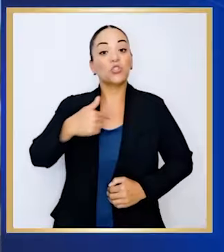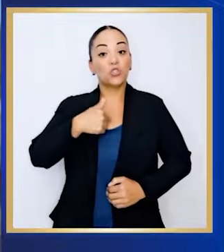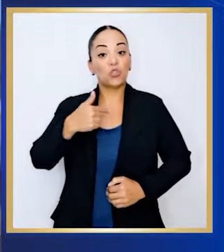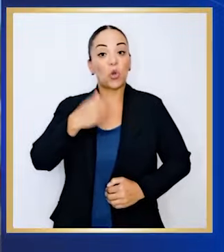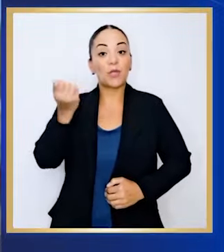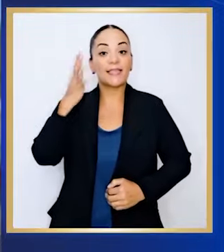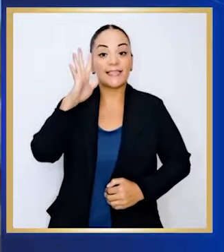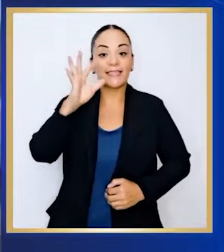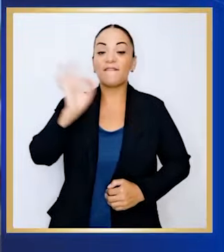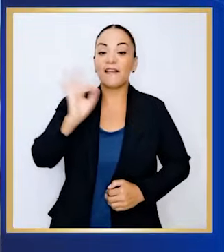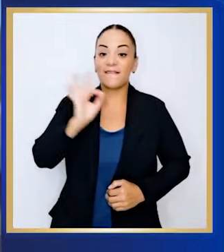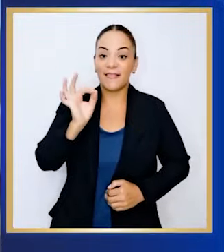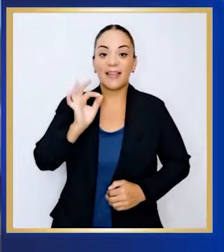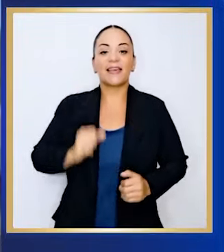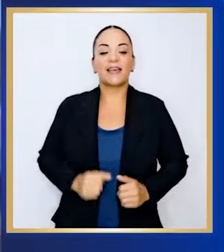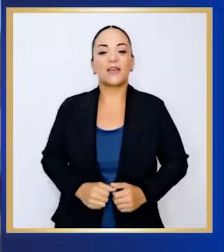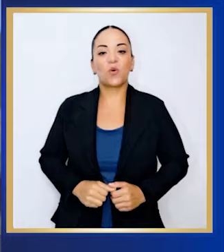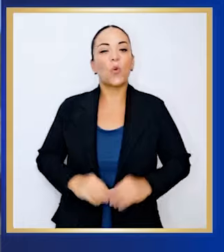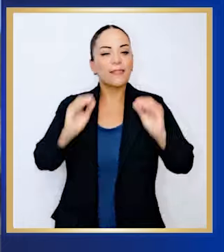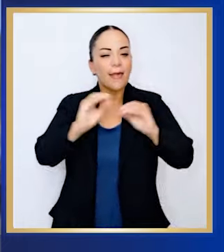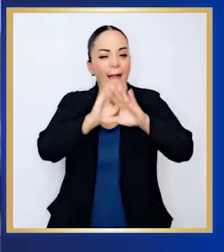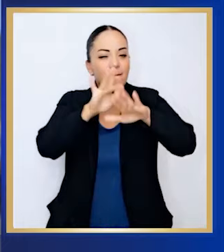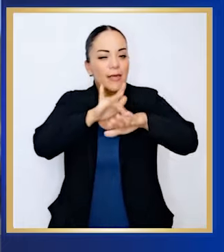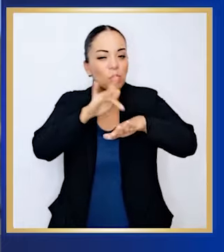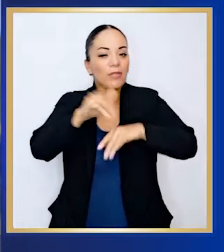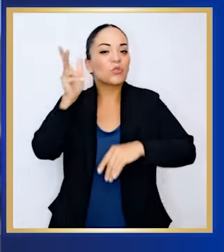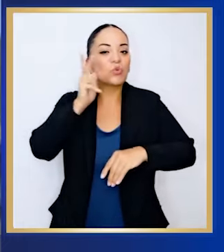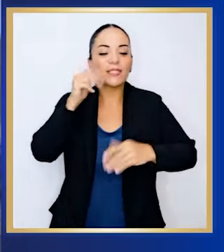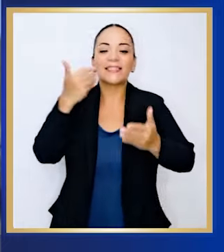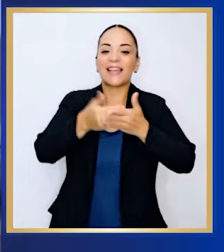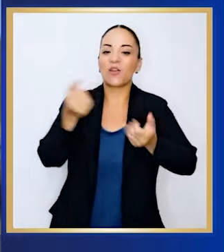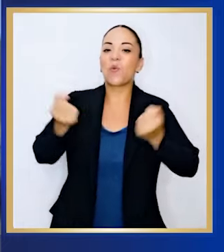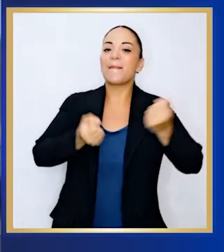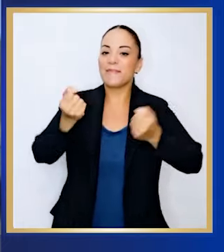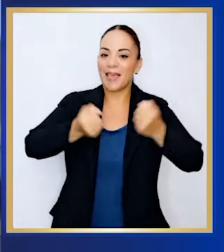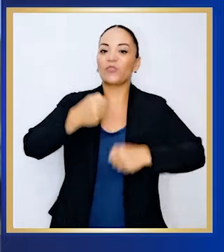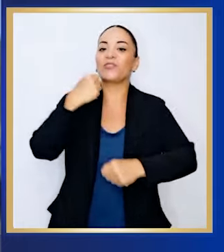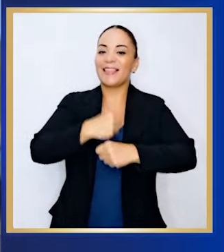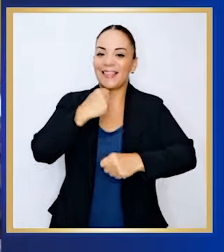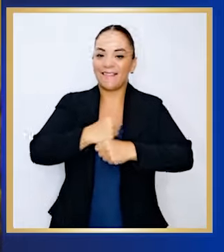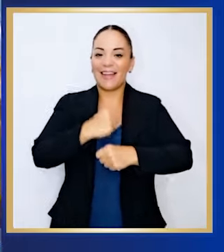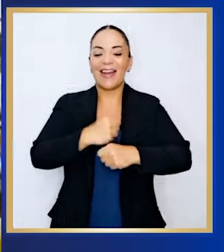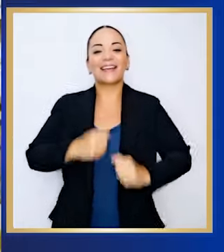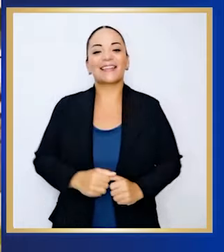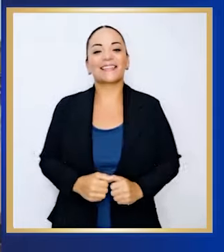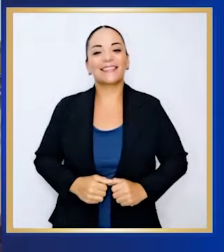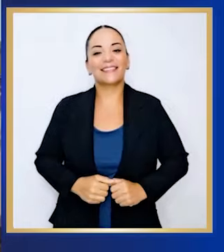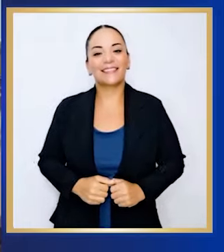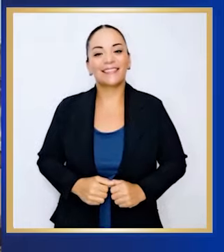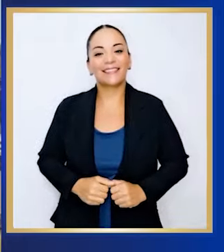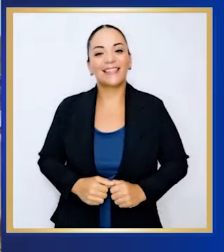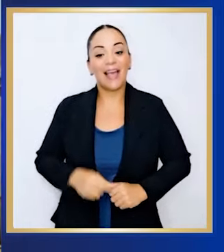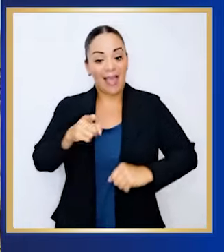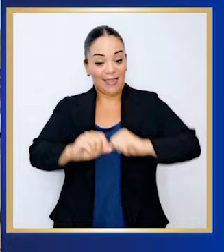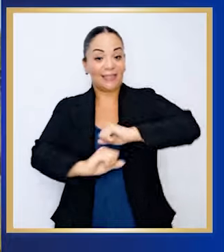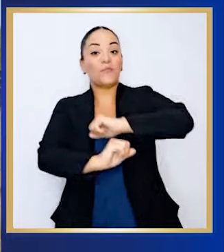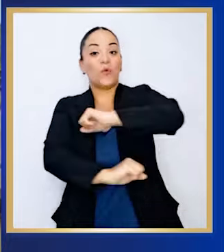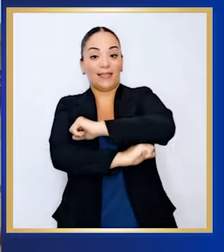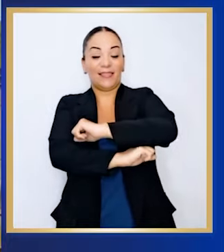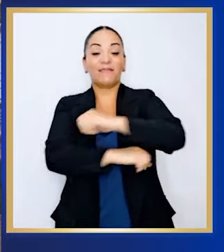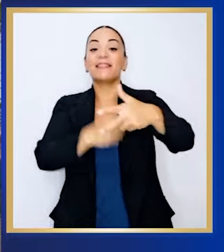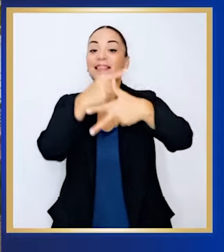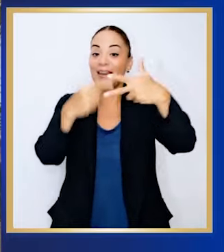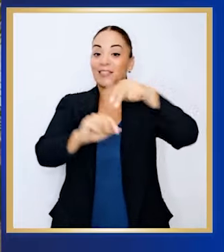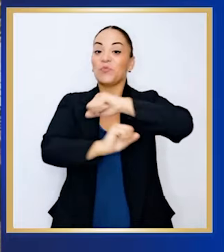Yo el 15 de febrero, en la madrugada, oí cuando vinieron los camiones, verdad, para comenzar a hacer el puente. Y son